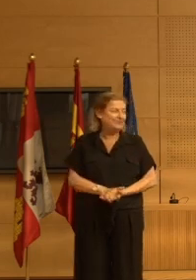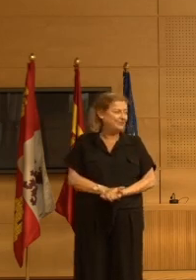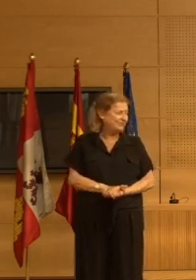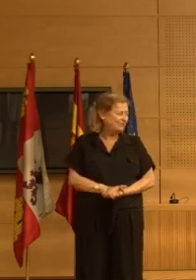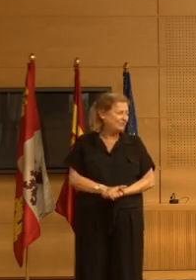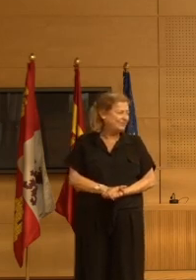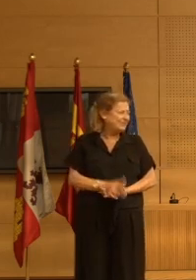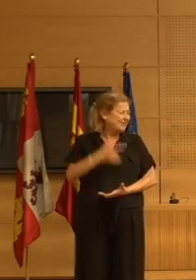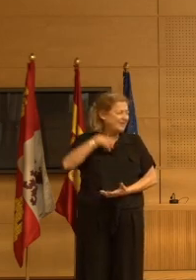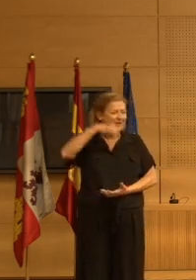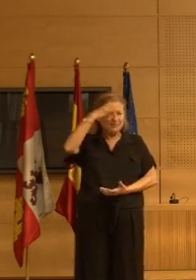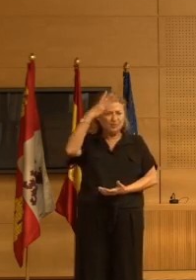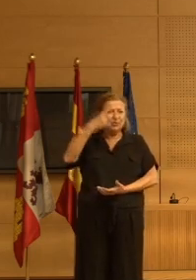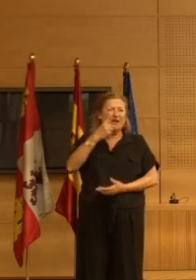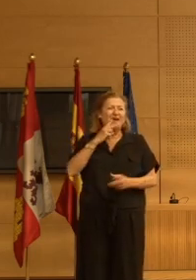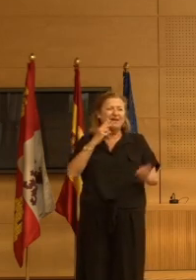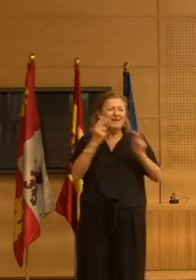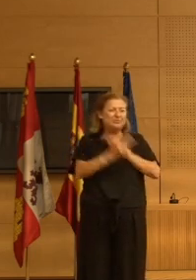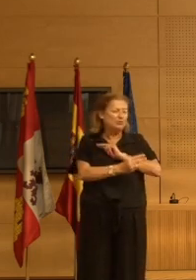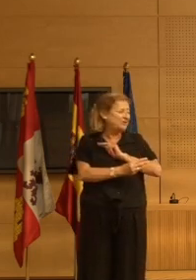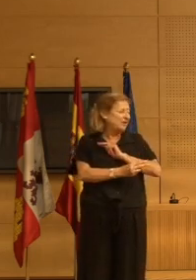y se me ocurre otra respuesta